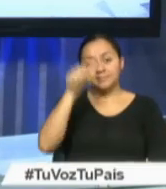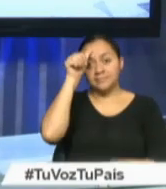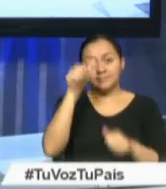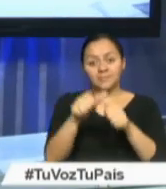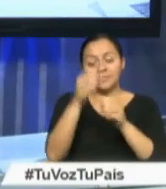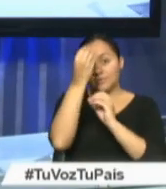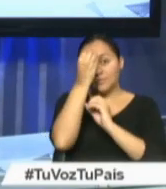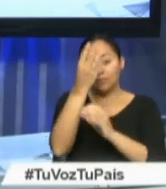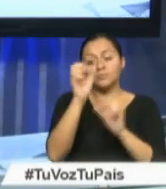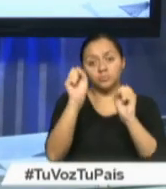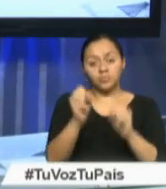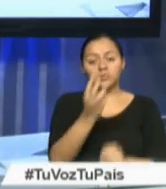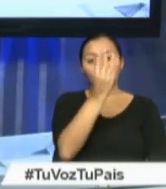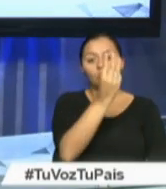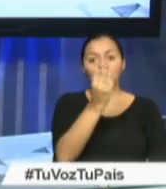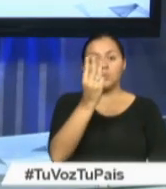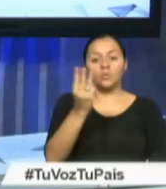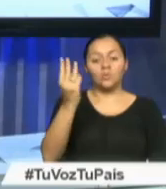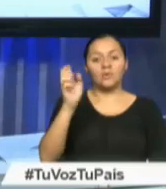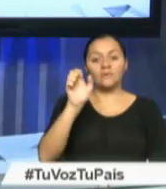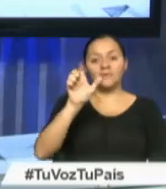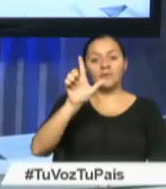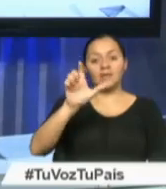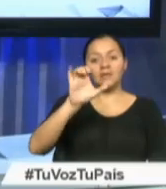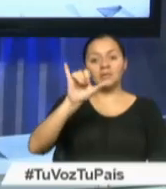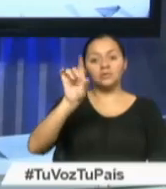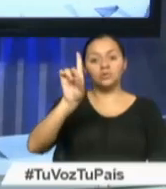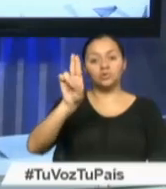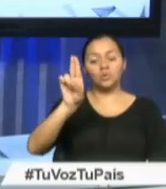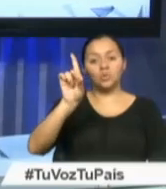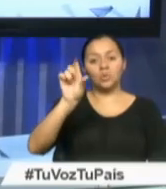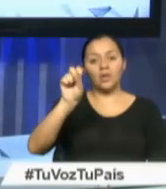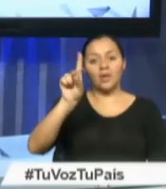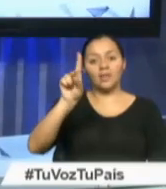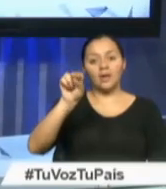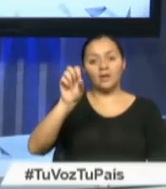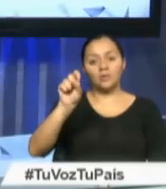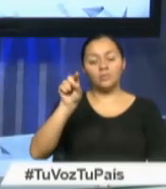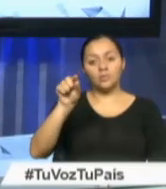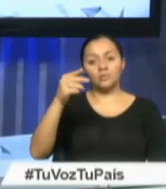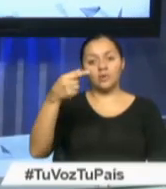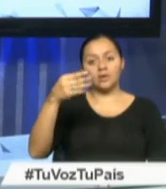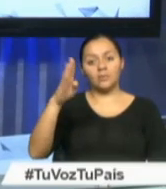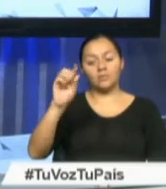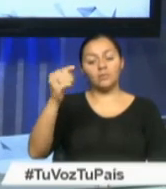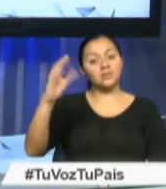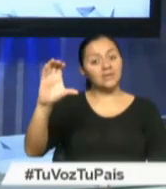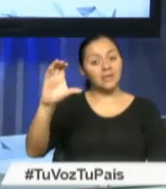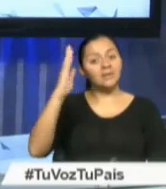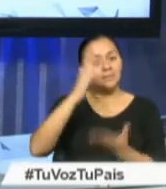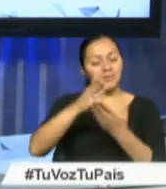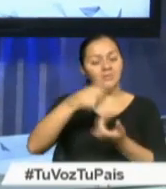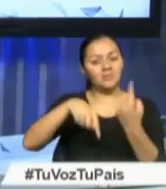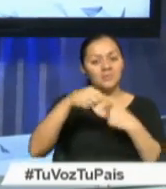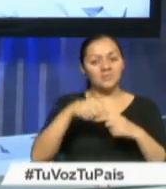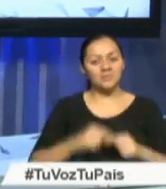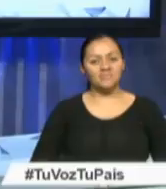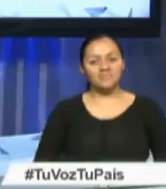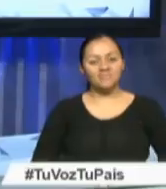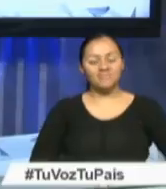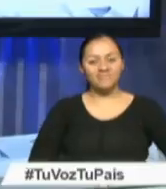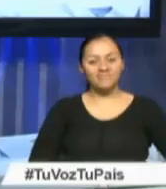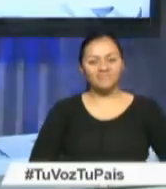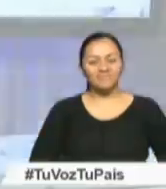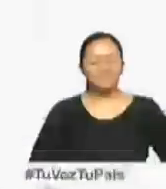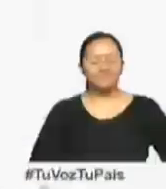este informativo es retransmitido en tiempo real a través de www.elciudadano.gov.es Pausa y enseguida retornamos con más